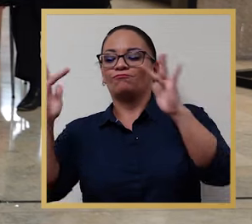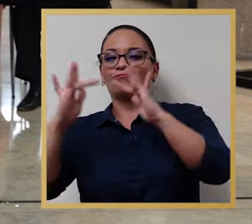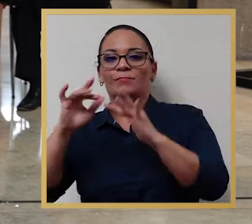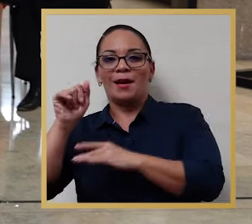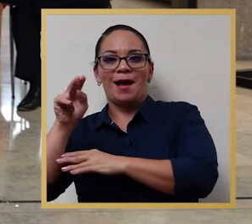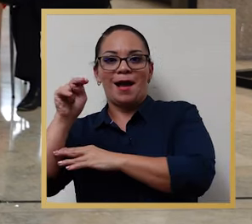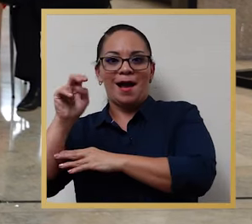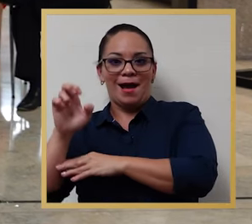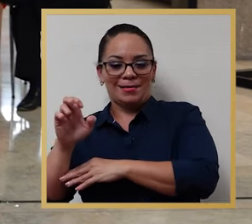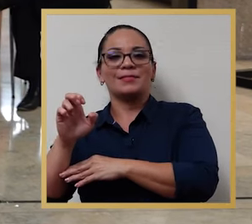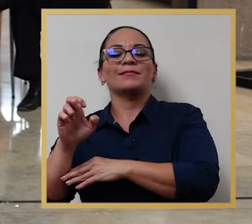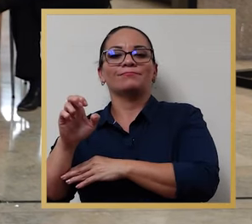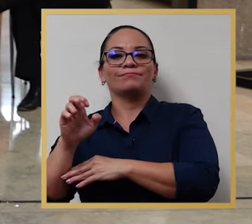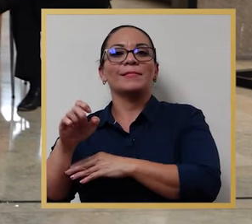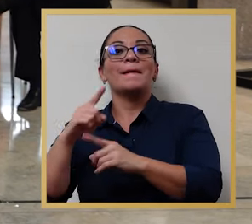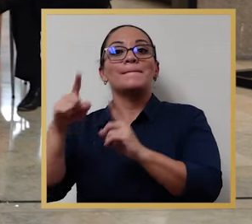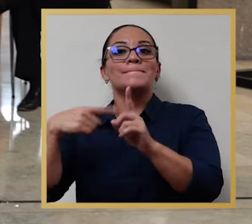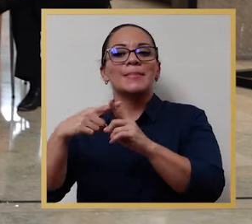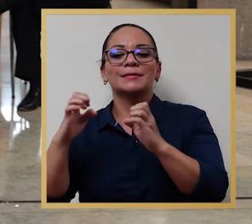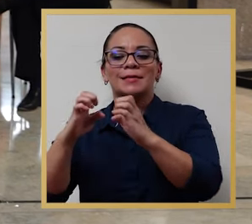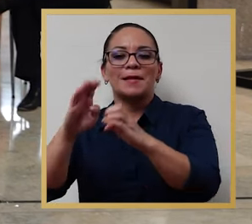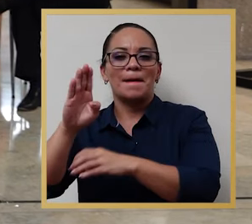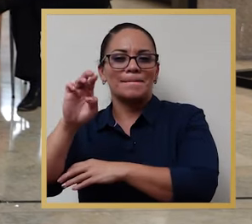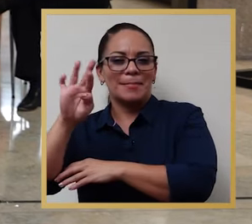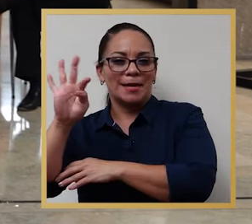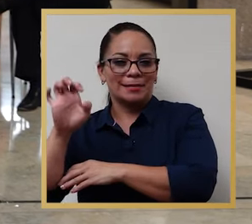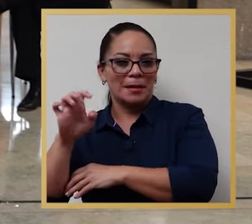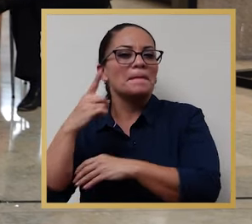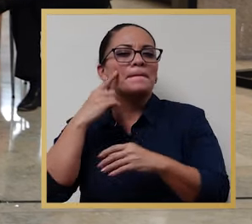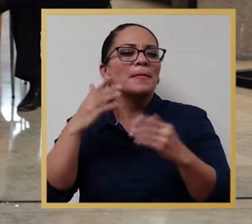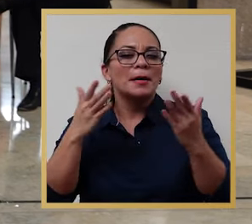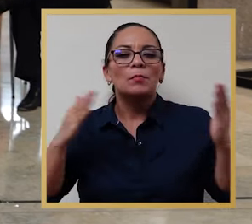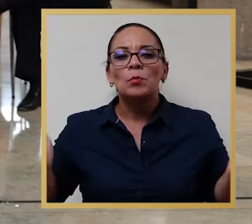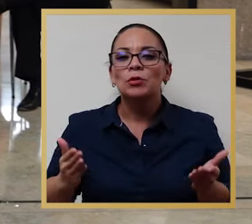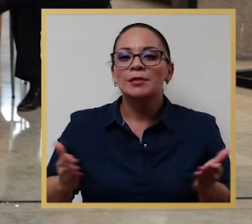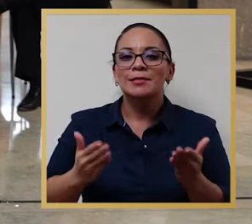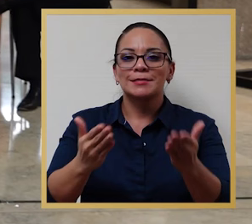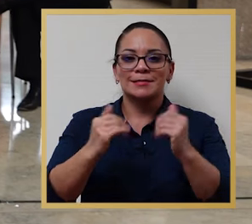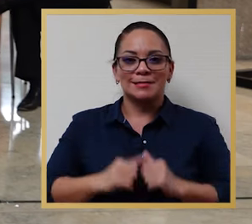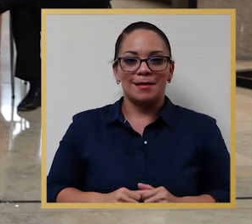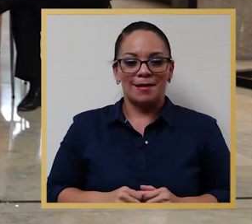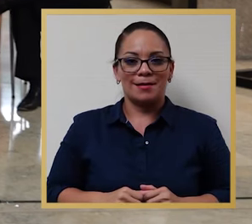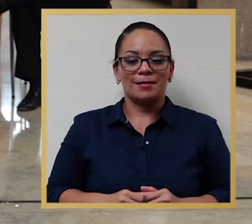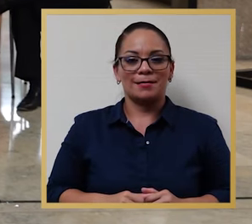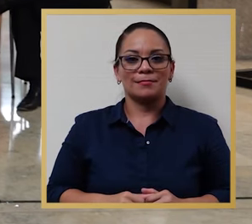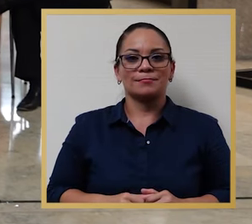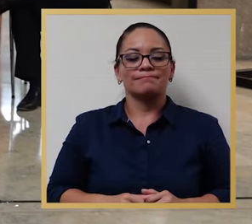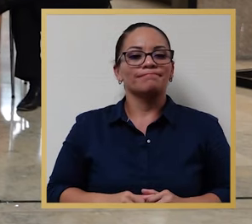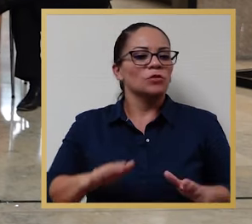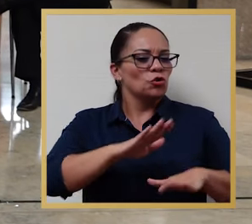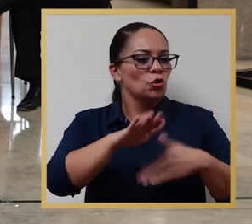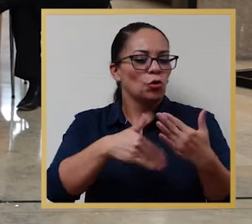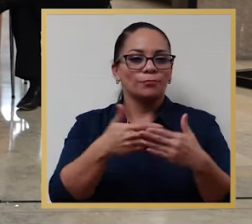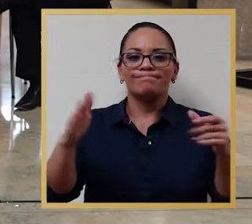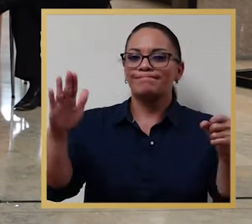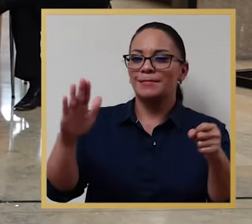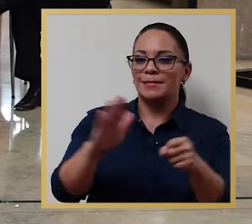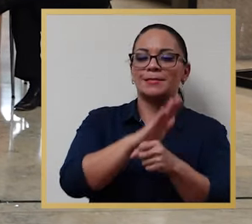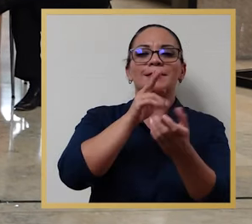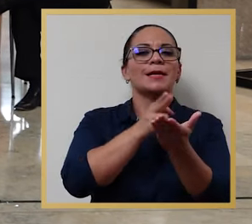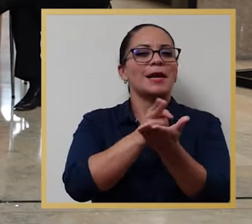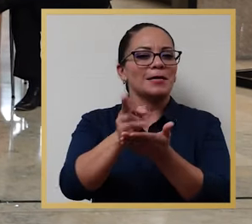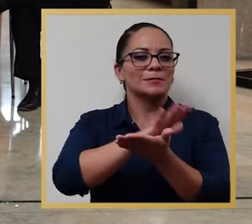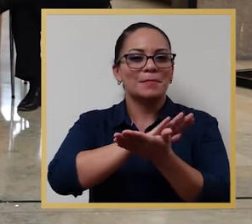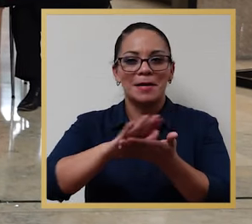de Empleo y la estrategia BRETE que busca potenciar y que haya total transparencia